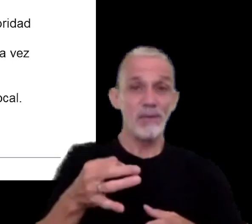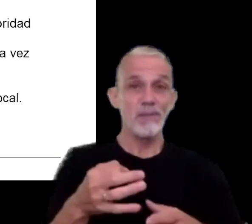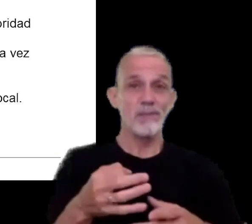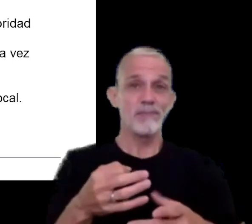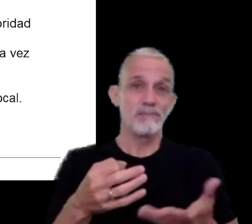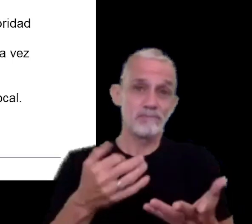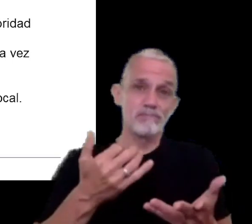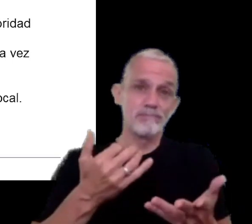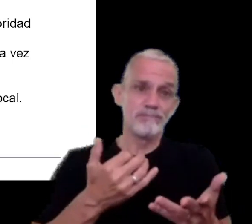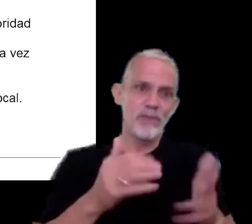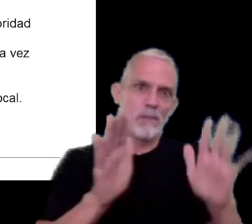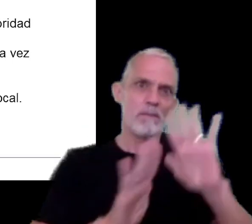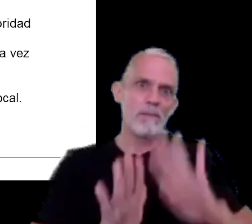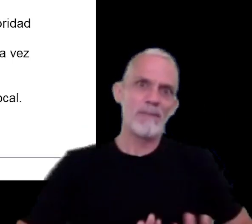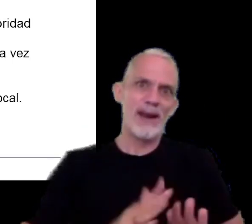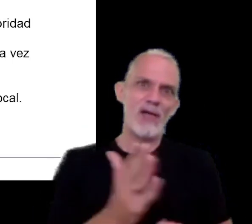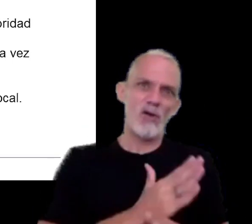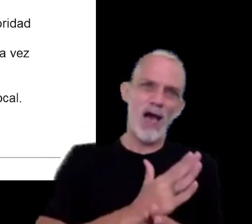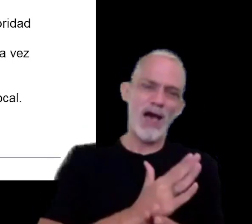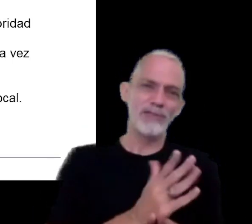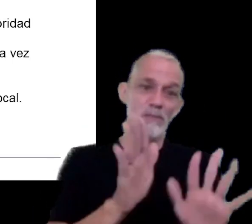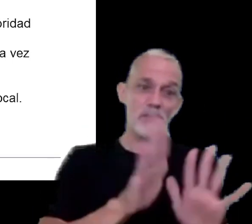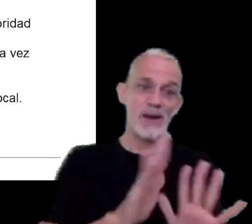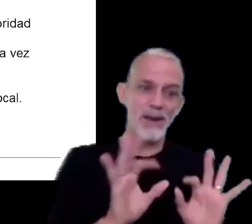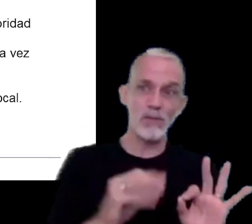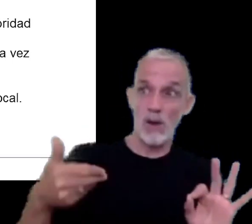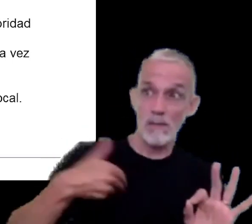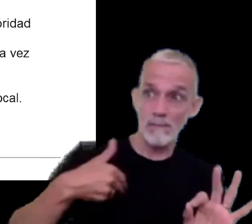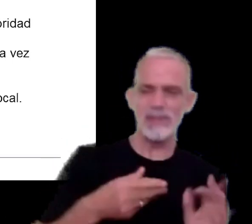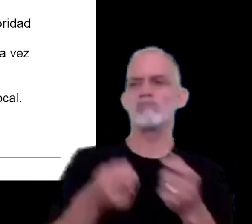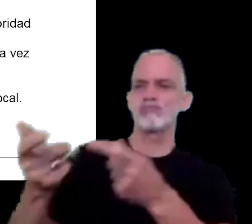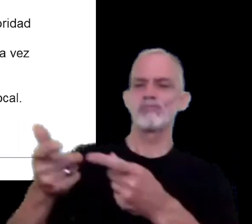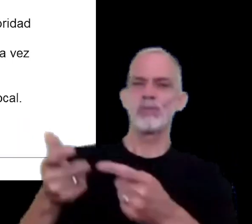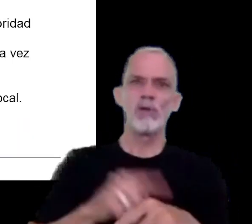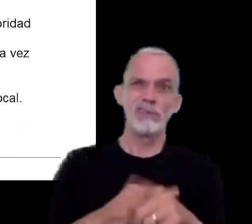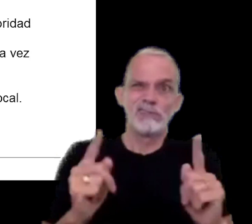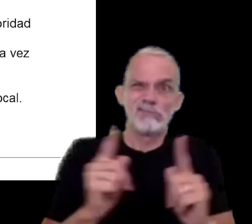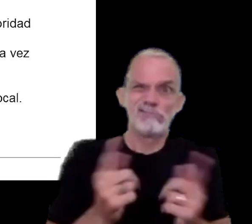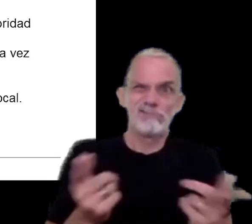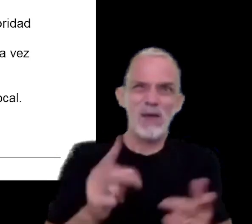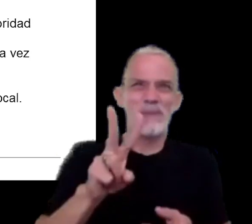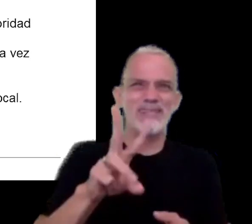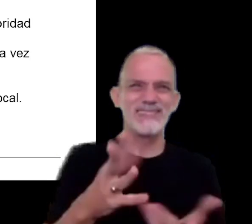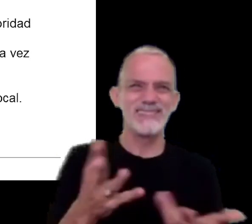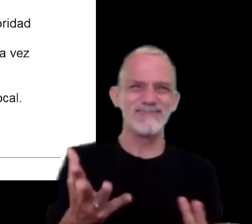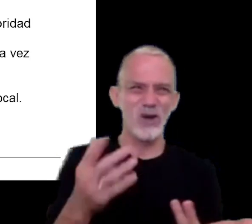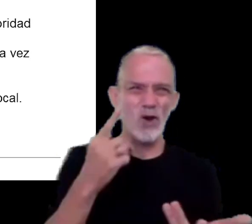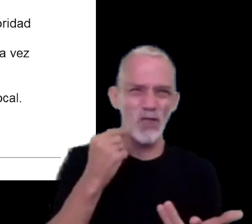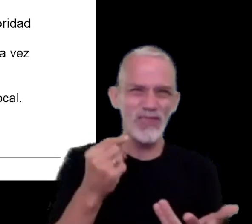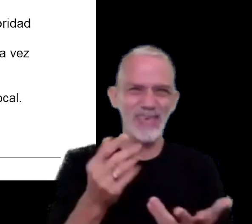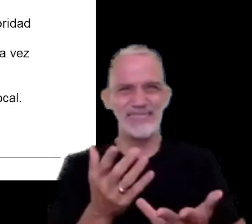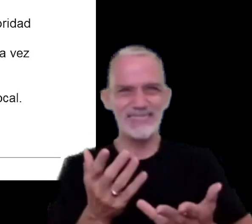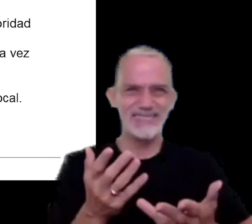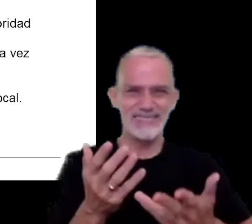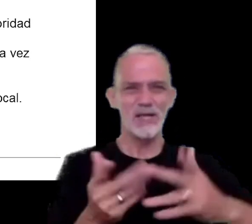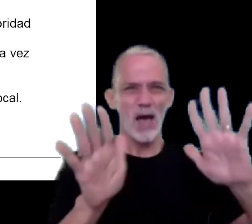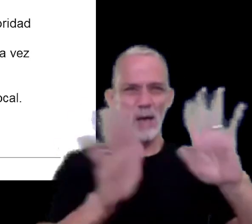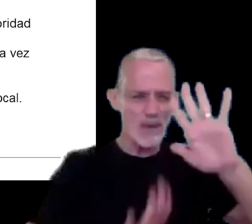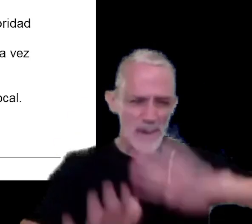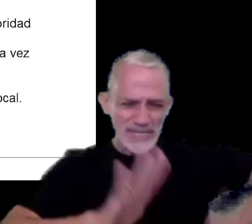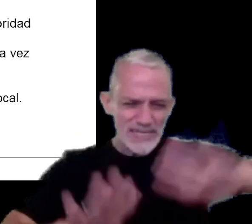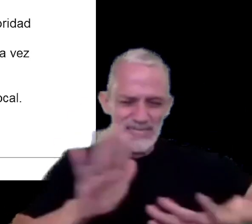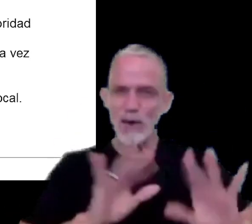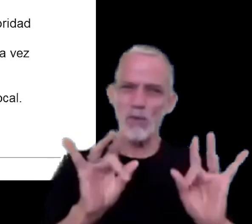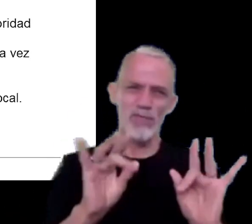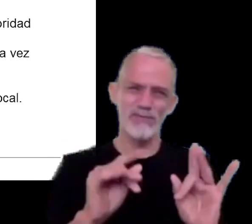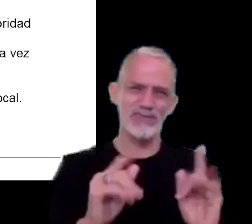de naturalmente tenerlo a disposición porque no es un tiempo materialmente posible para poder prepararlo en ese tiempo